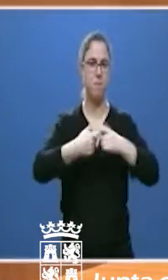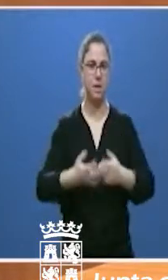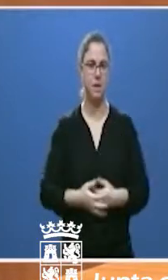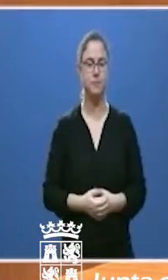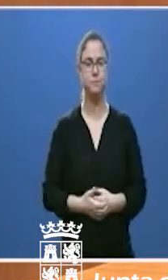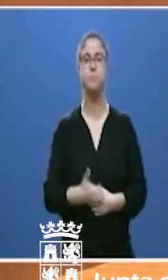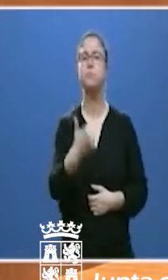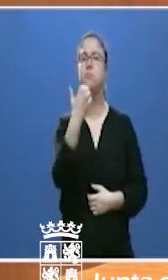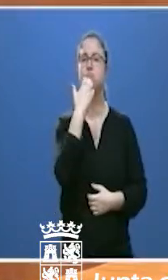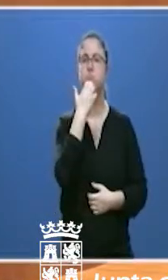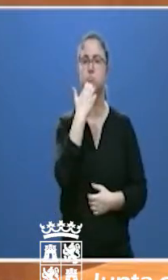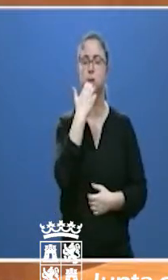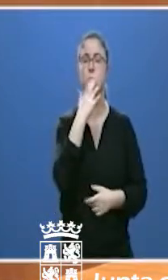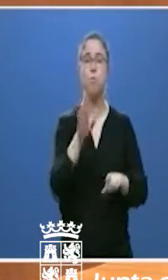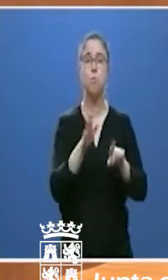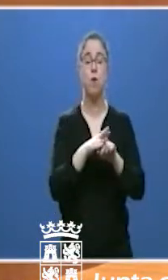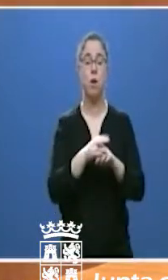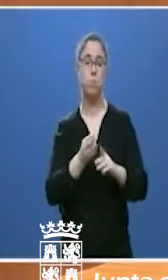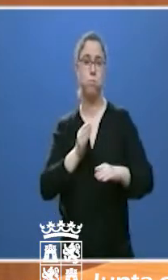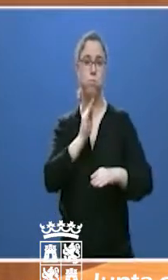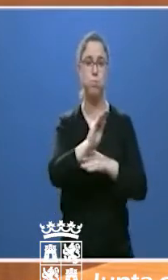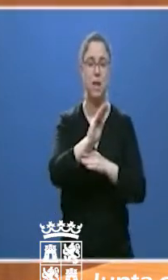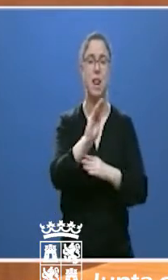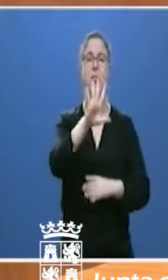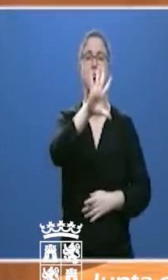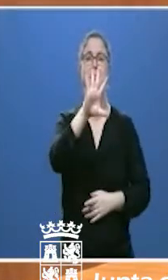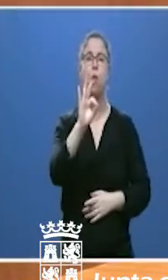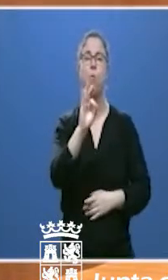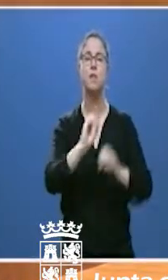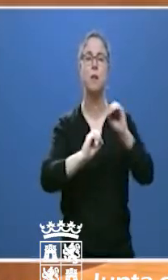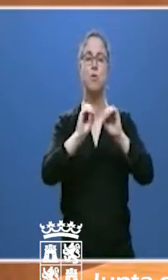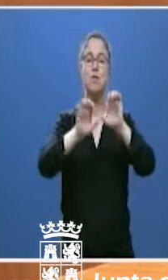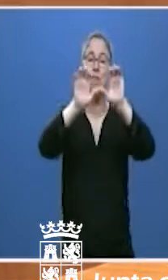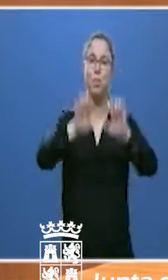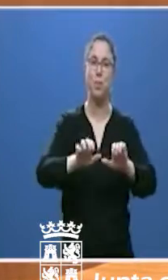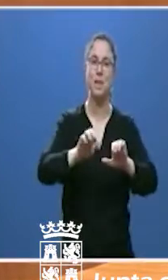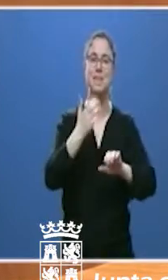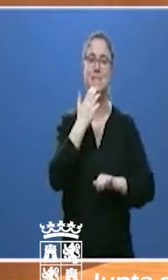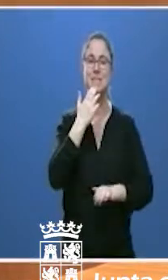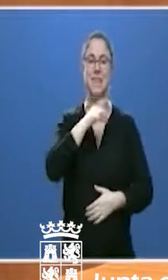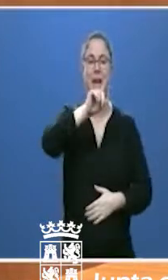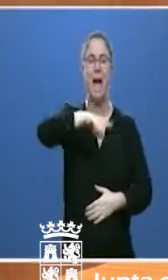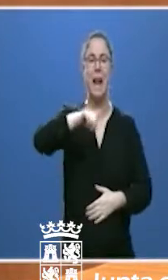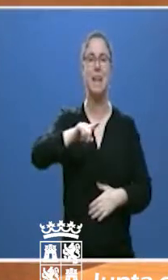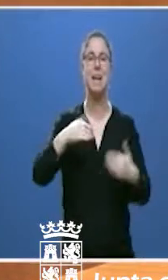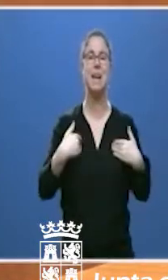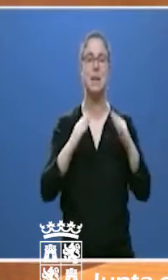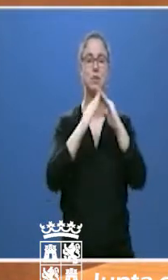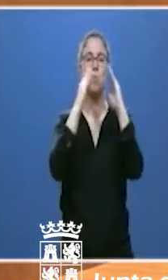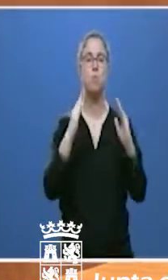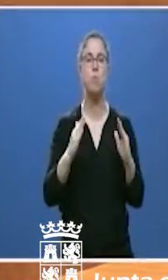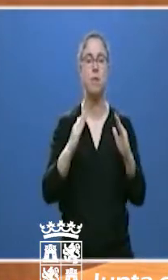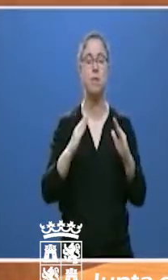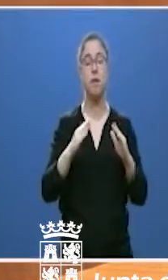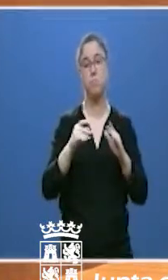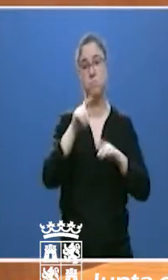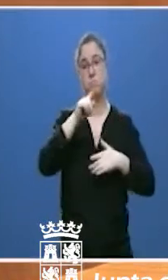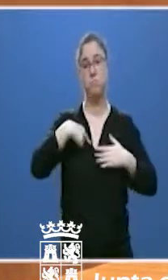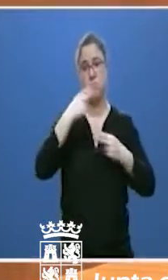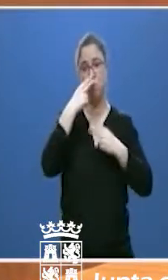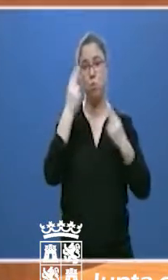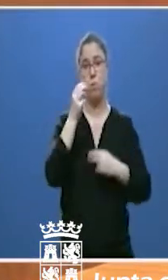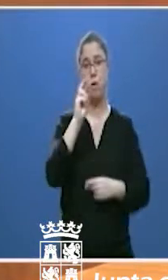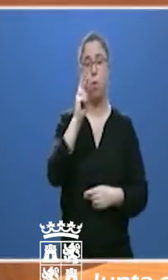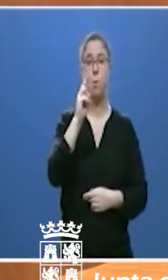algunos ejemplos. Una bonificación del 50% sobre la cuota de alquiler de viviendas de protección pública promovida por la Junta